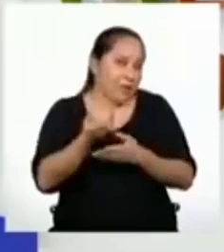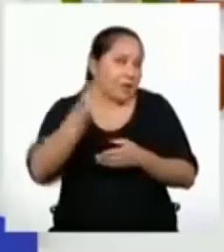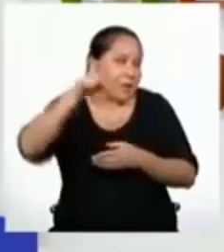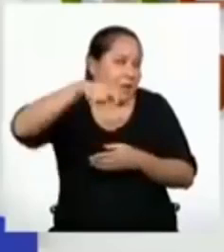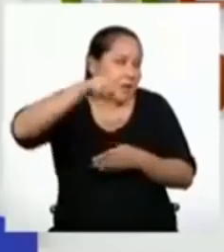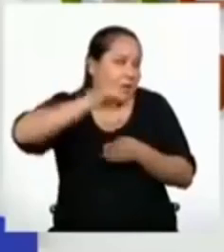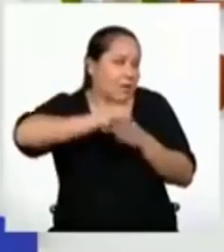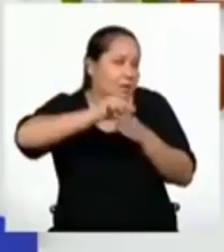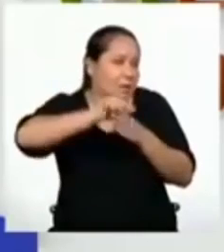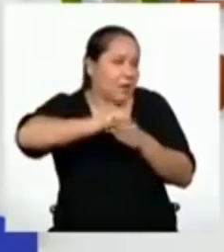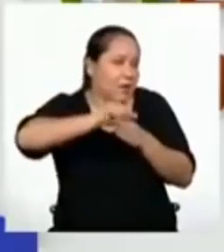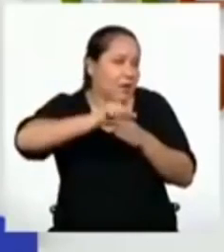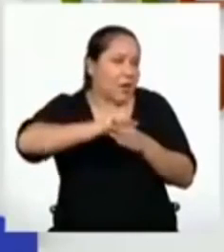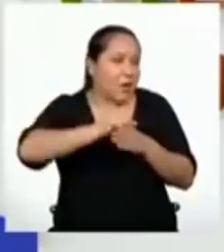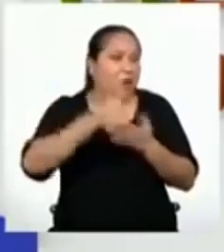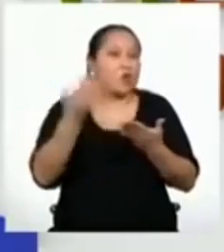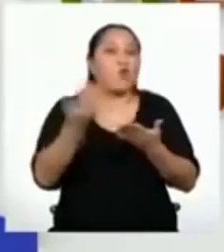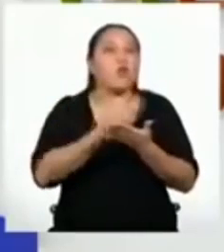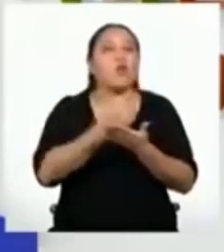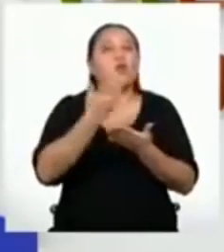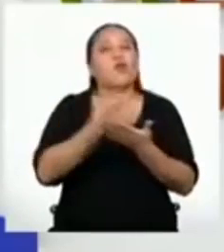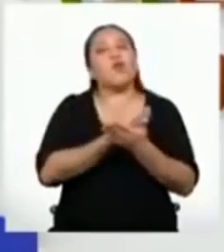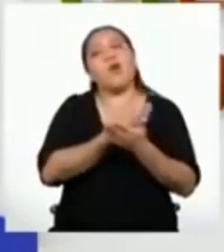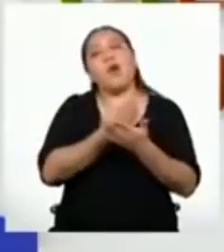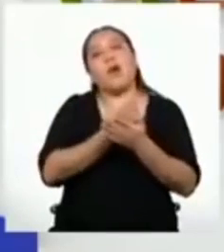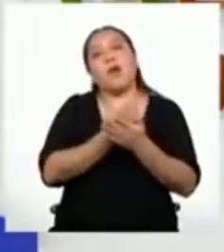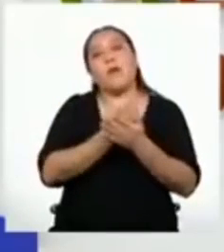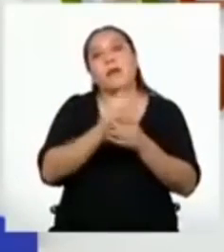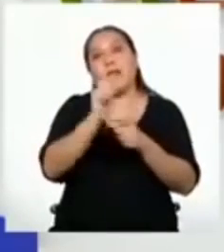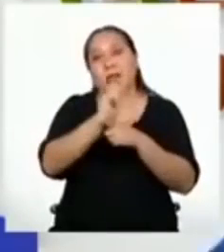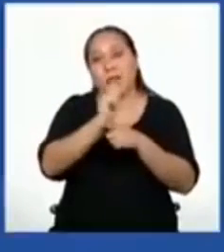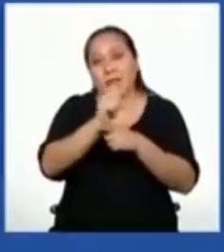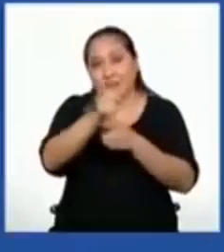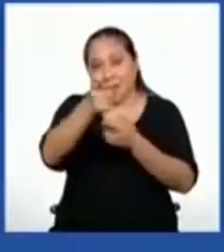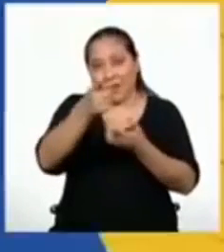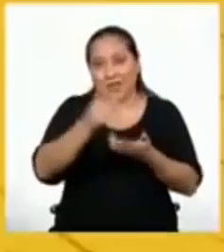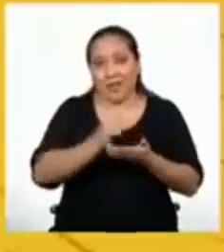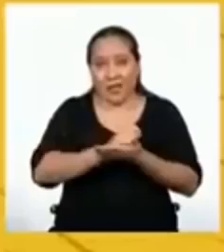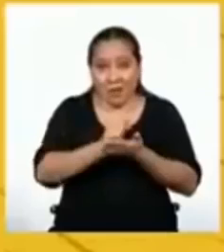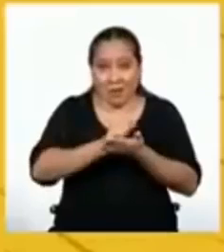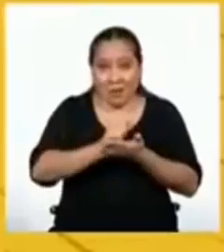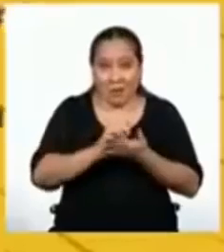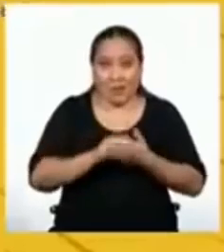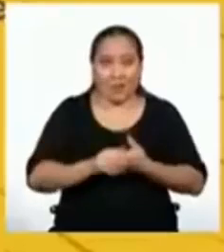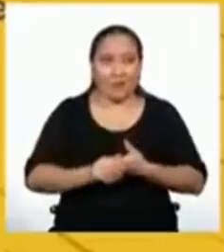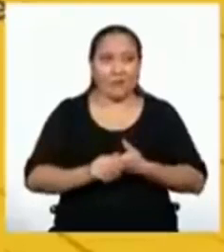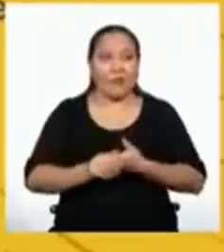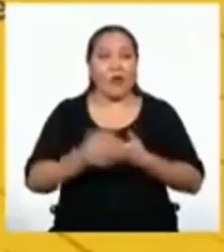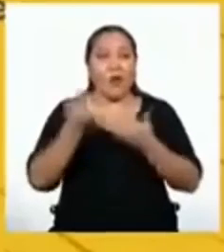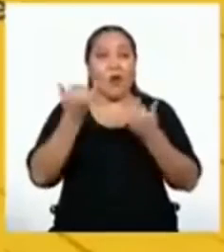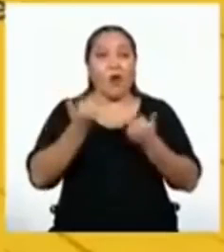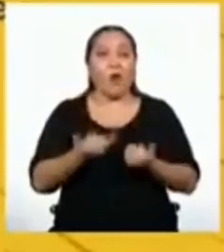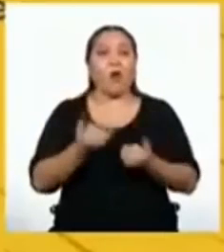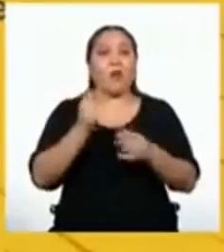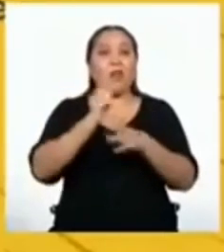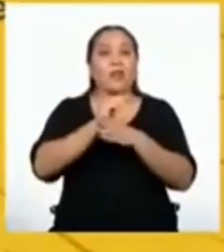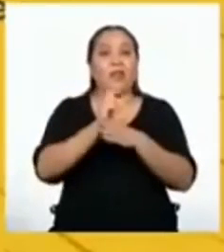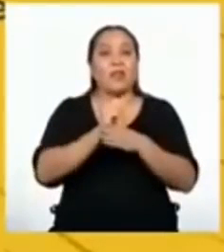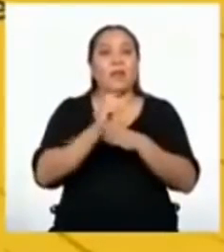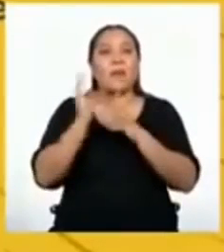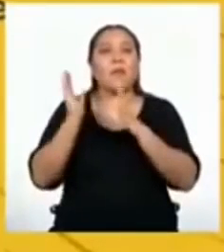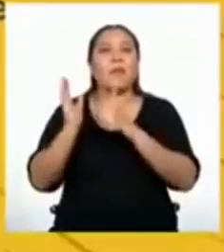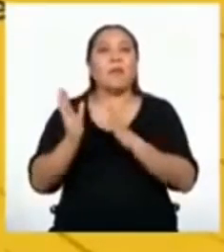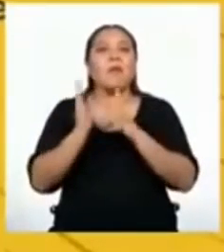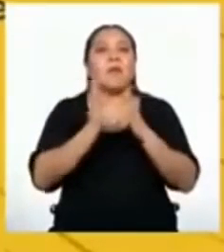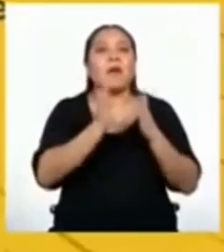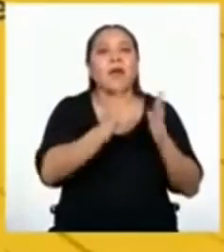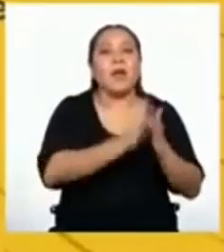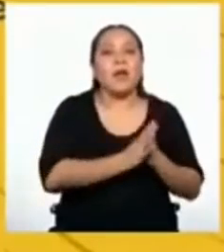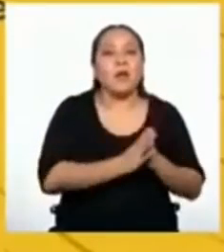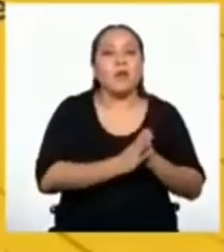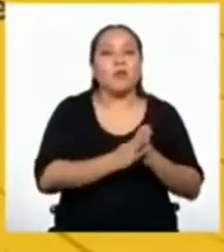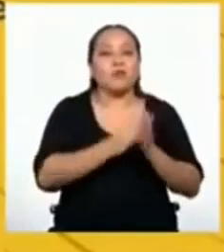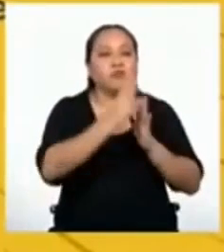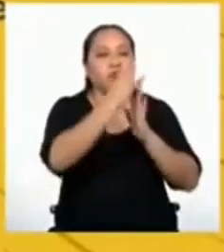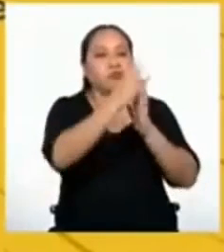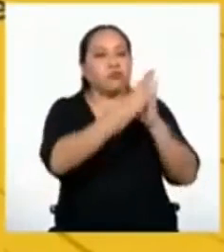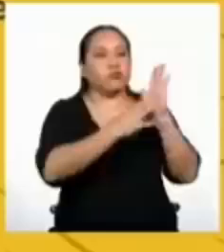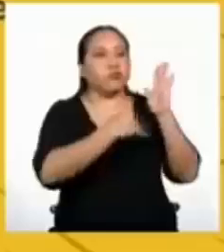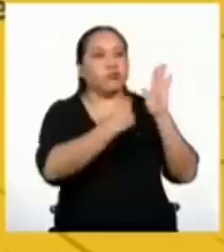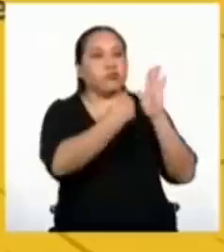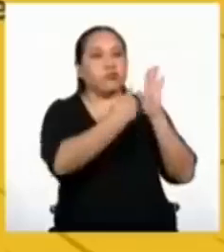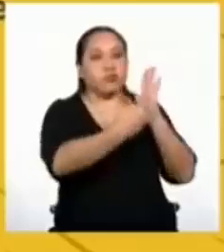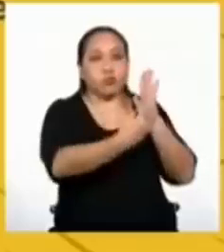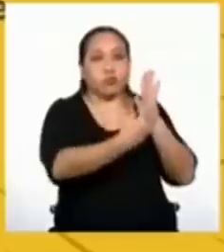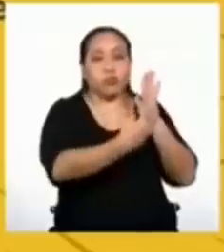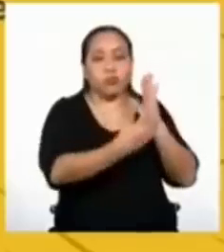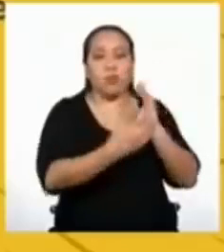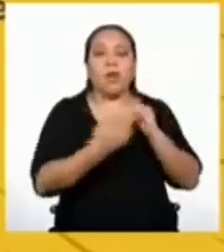de práctica, tenemos un nuevo reto para ti. Toma nota. El reto de hoy es elaborar un organizador sobre